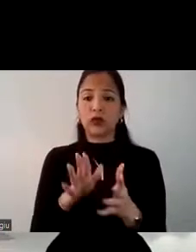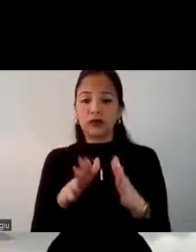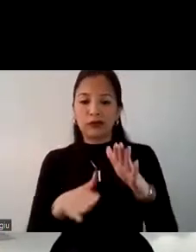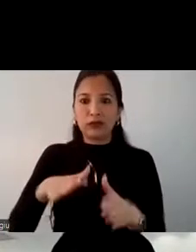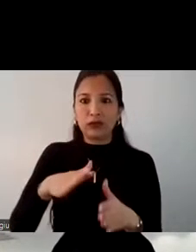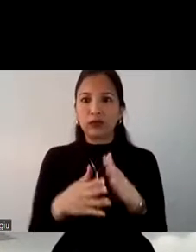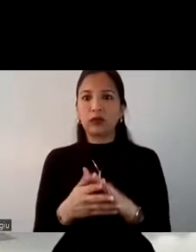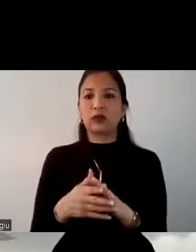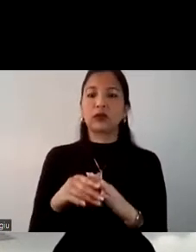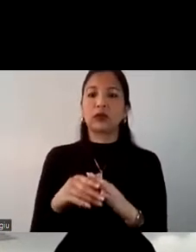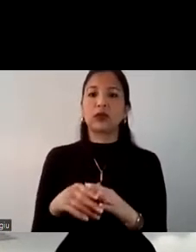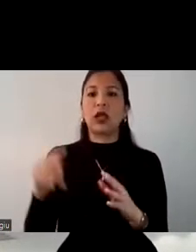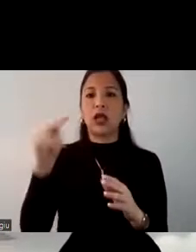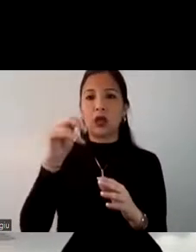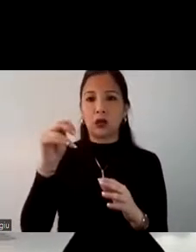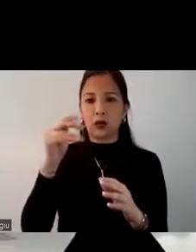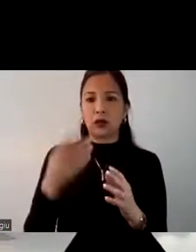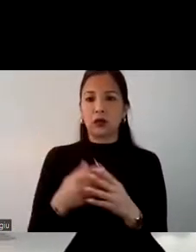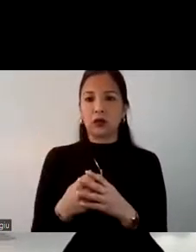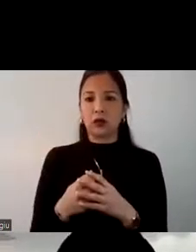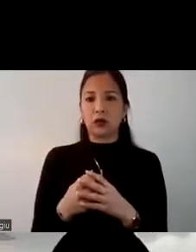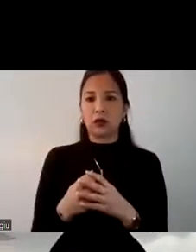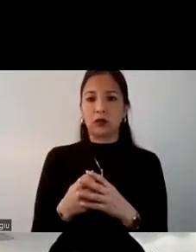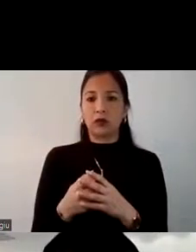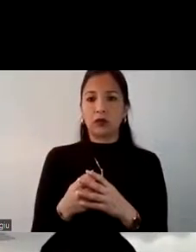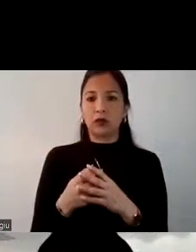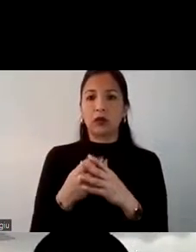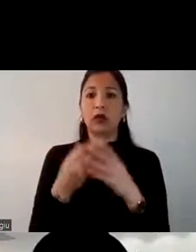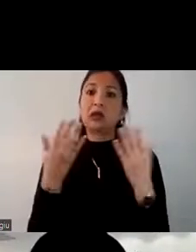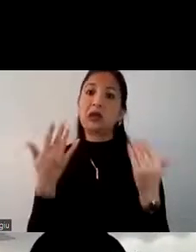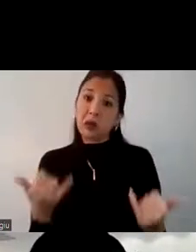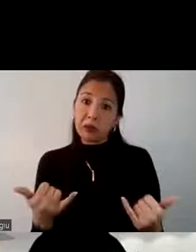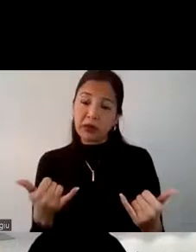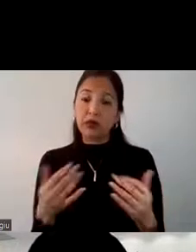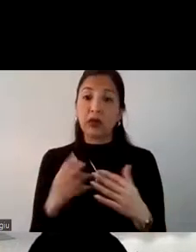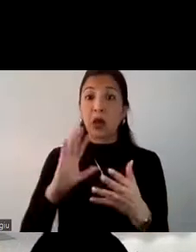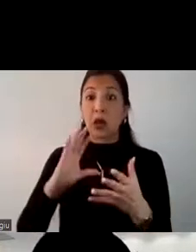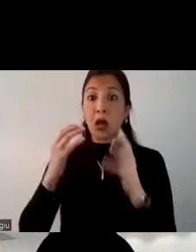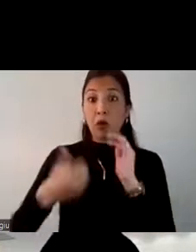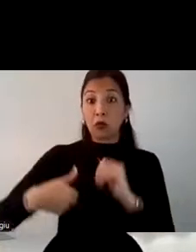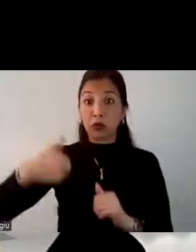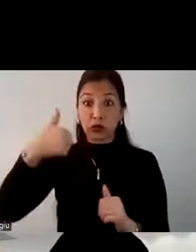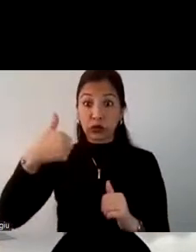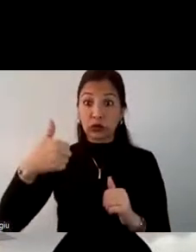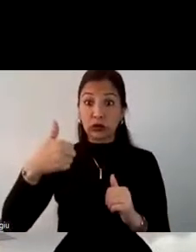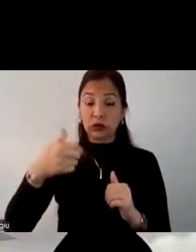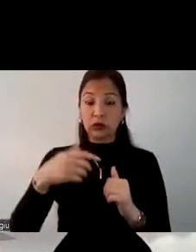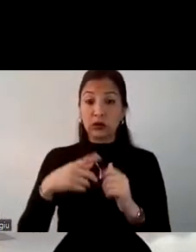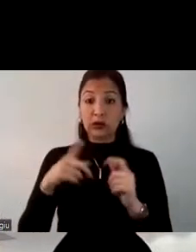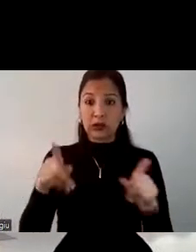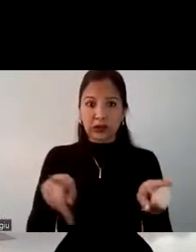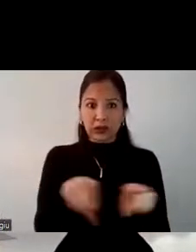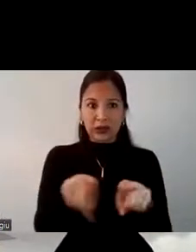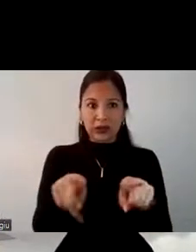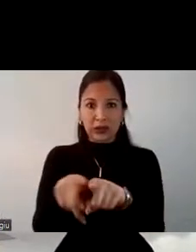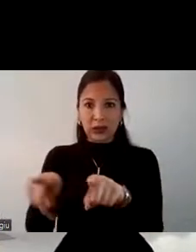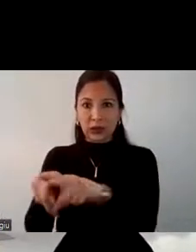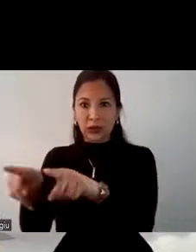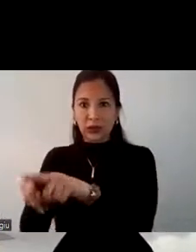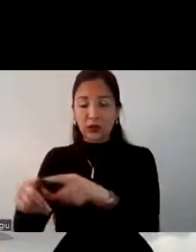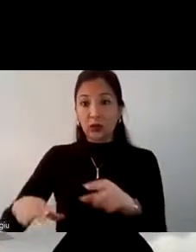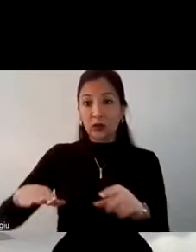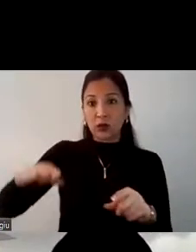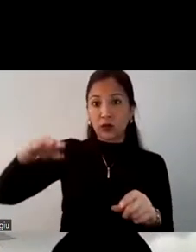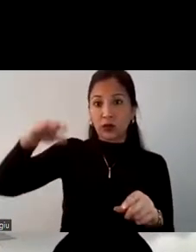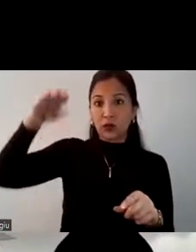que tendría el país de Ecuador. No obstante, también tenemos que ver el otro lado positivo. Si se mantiene, si se elevan los precios,